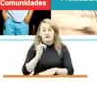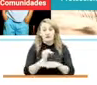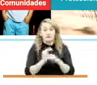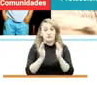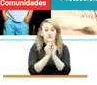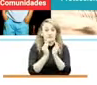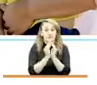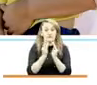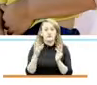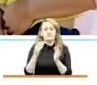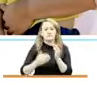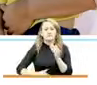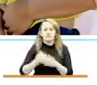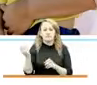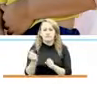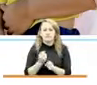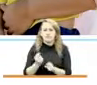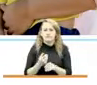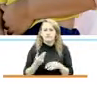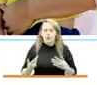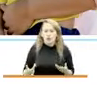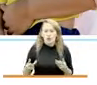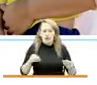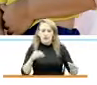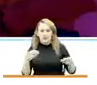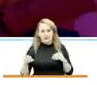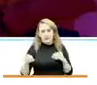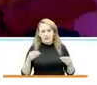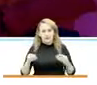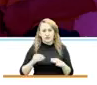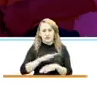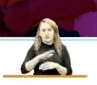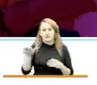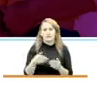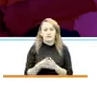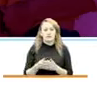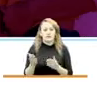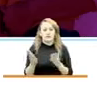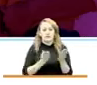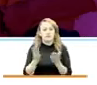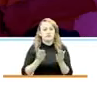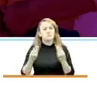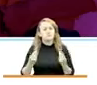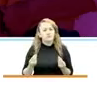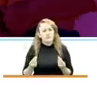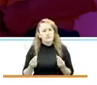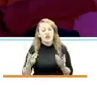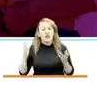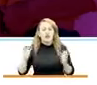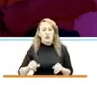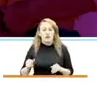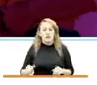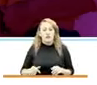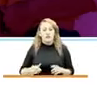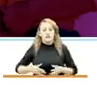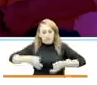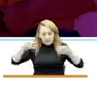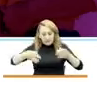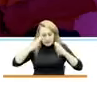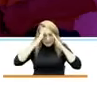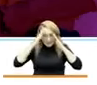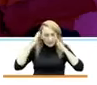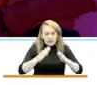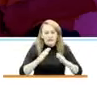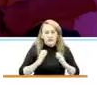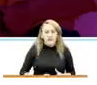empezó a trabajar en un esquema de flexibilización de todos los servicios para garantizar esa atención en cuerpo y alma, como bien lo ha dicho